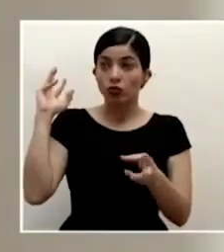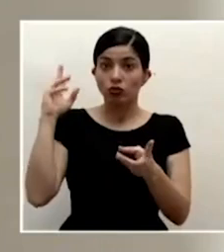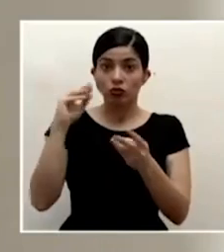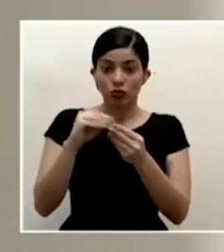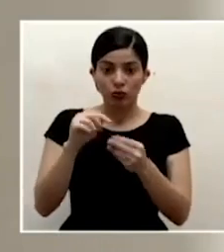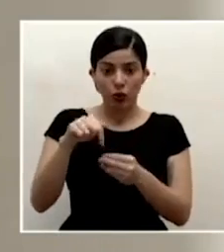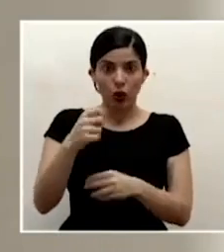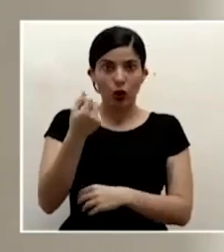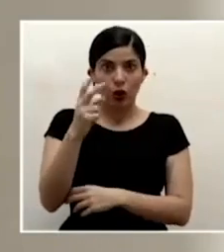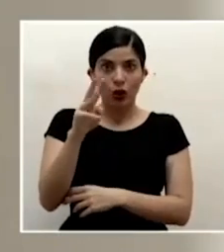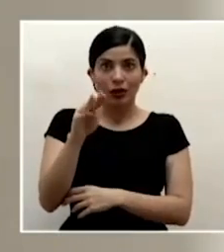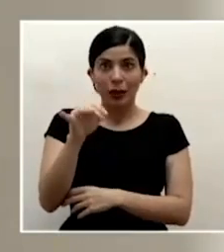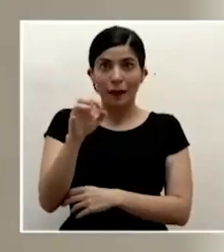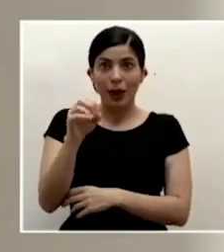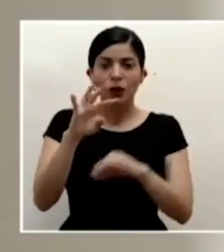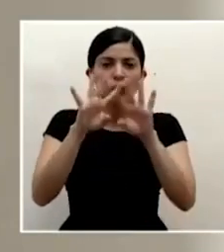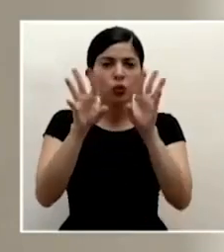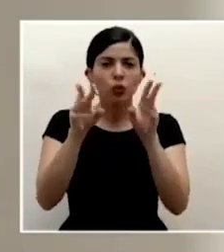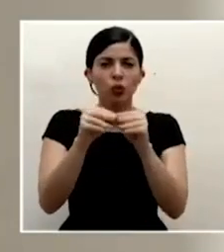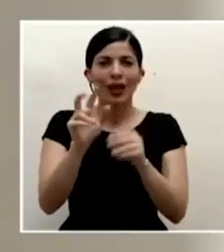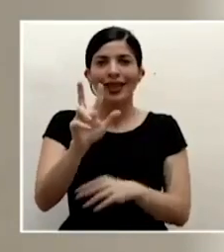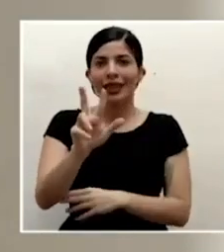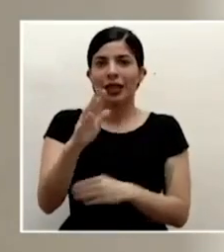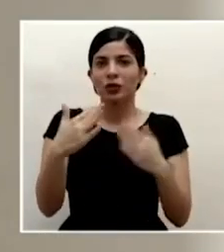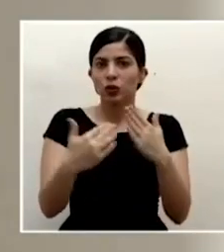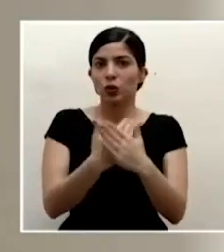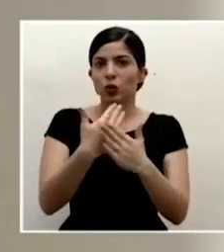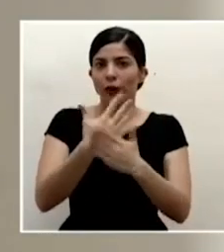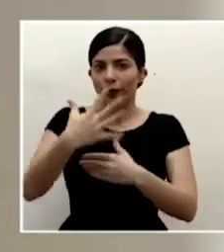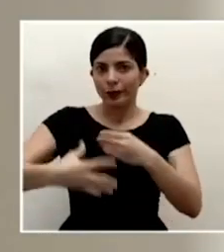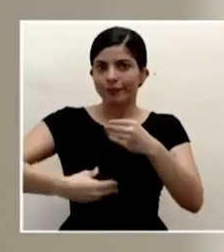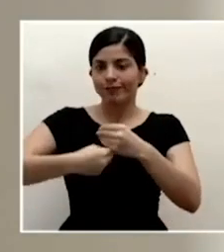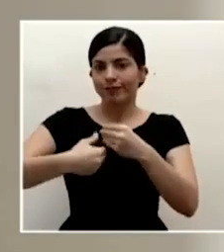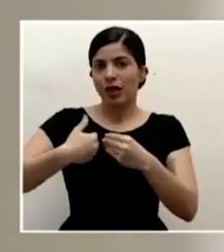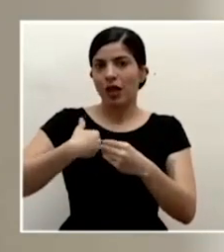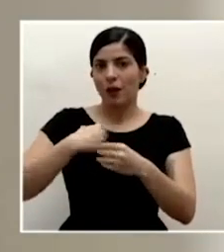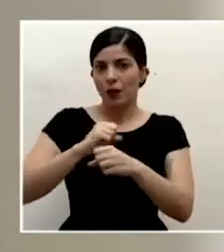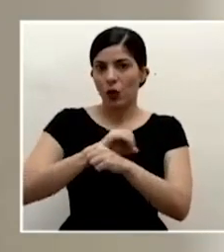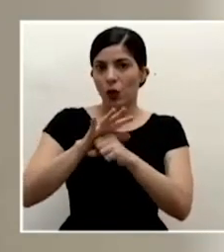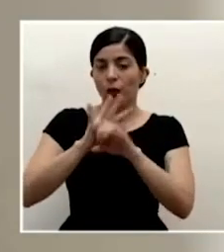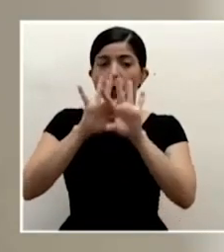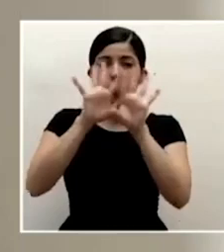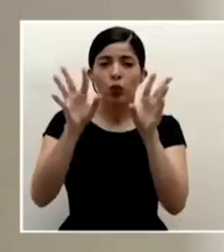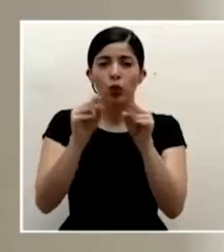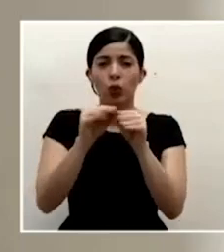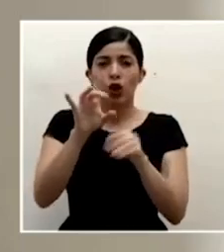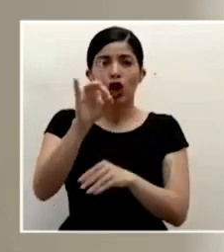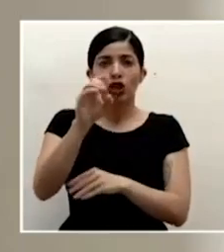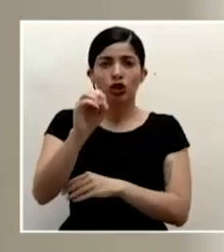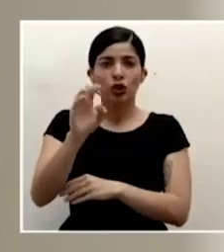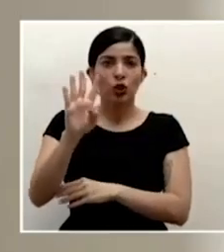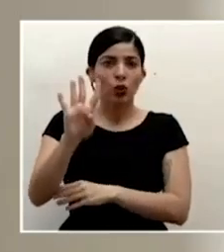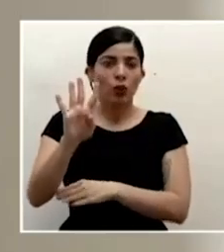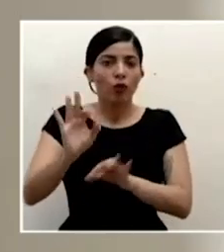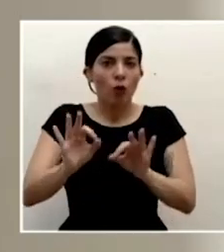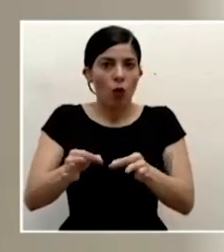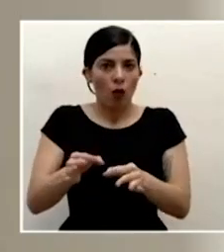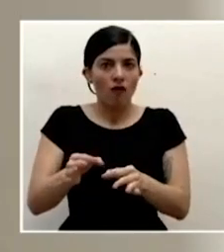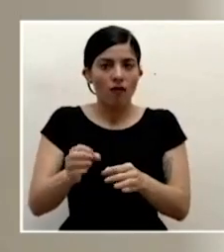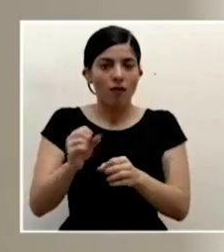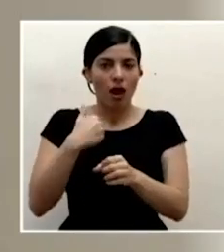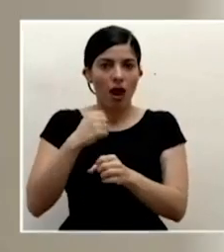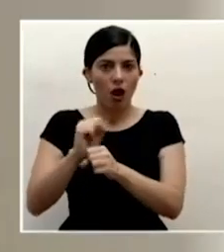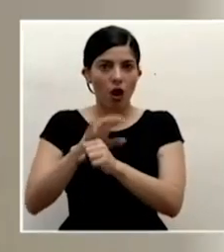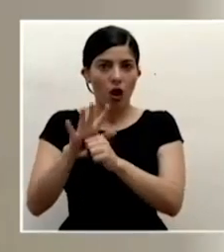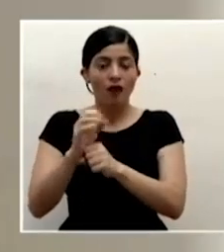doce de mayo, tenemos un total de tres casos nuevos de covid diecinueve para un total de ochocientos cuatro casos confirmados. El rango de